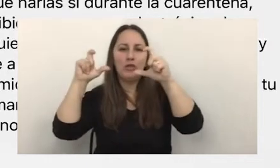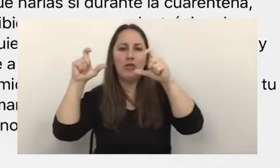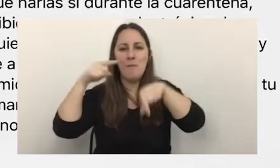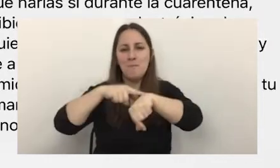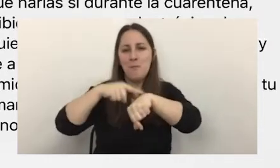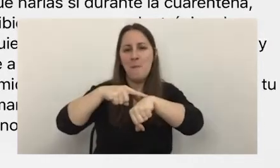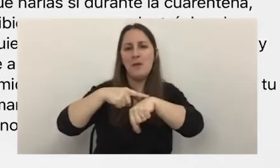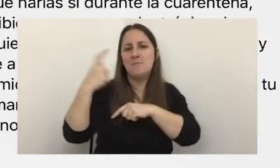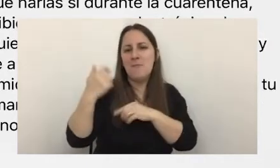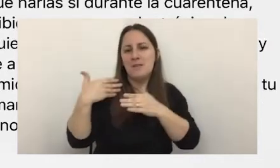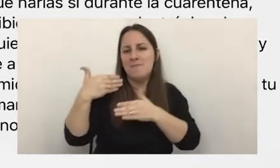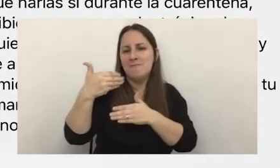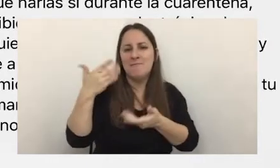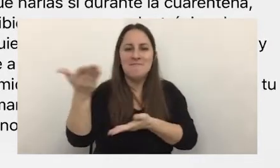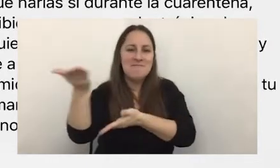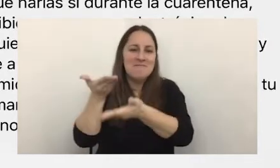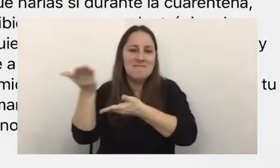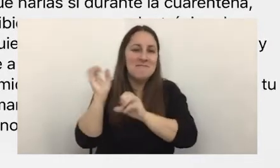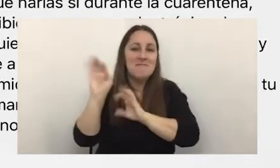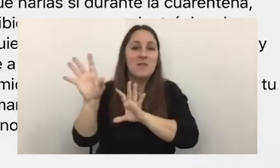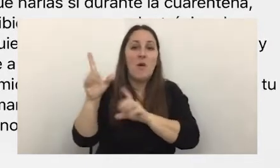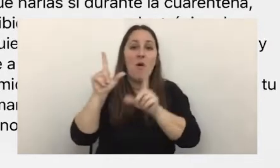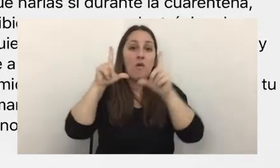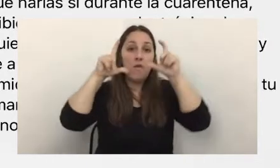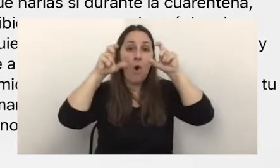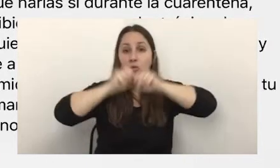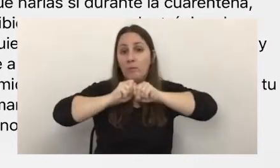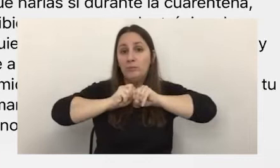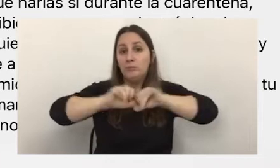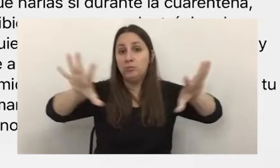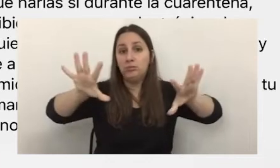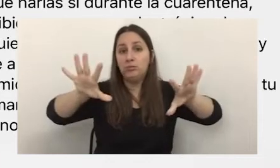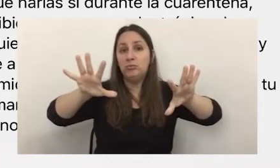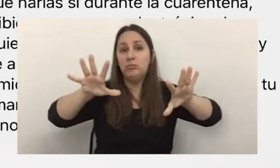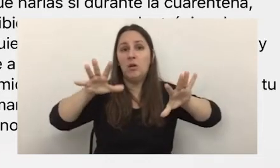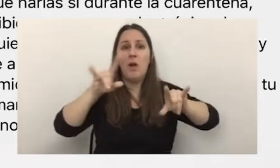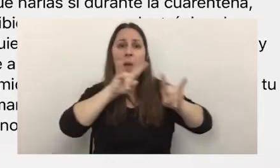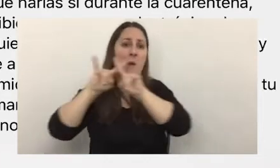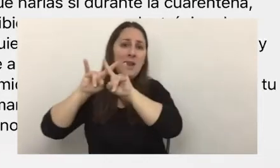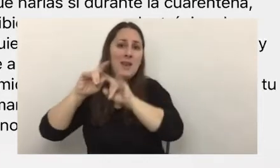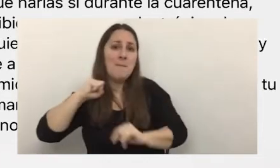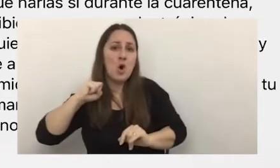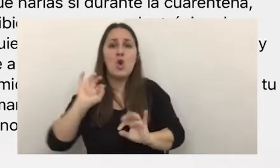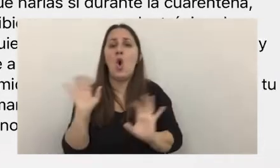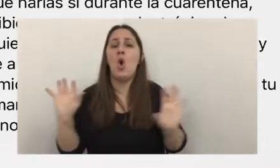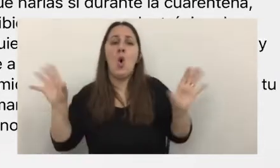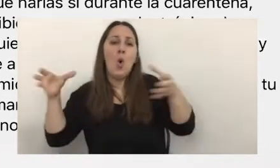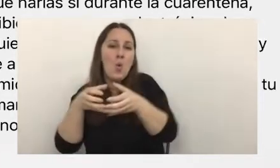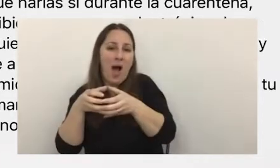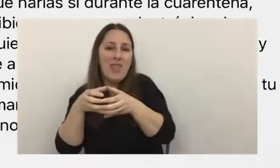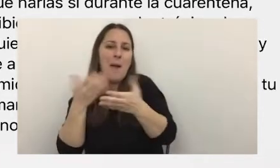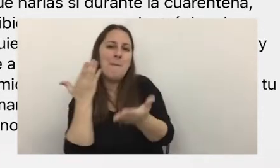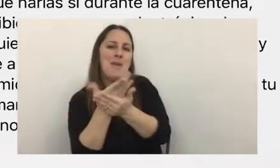varios meses y que luego esas fotos se viralizan y terminan en un sitio porno o en manos de una banda que les pide